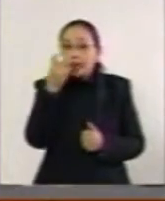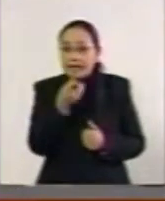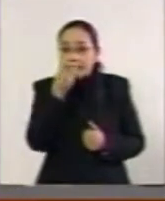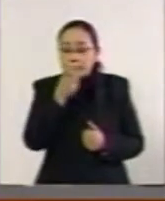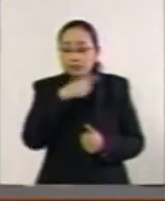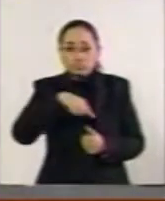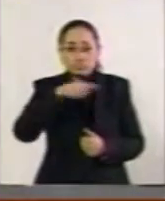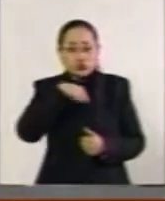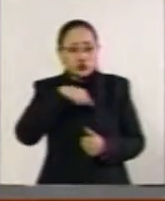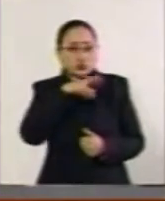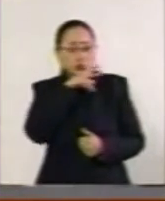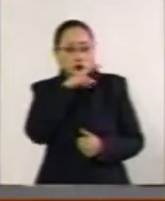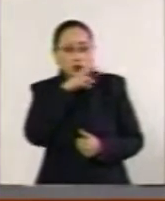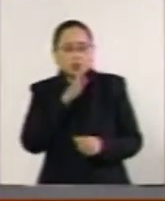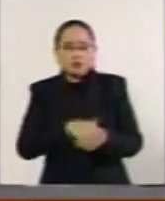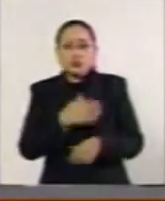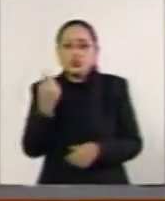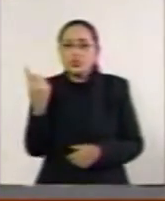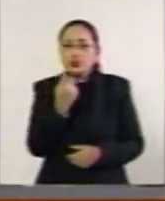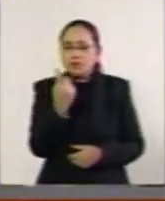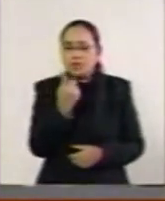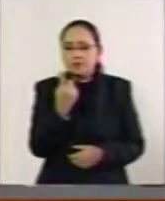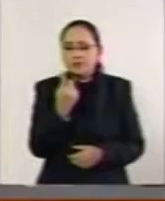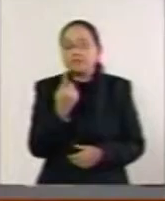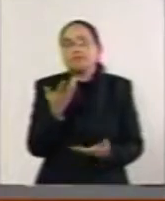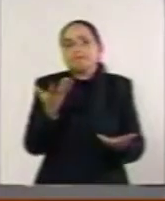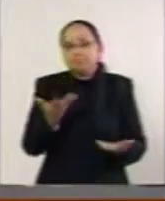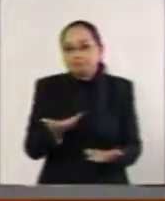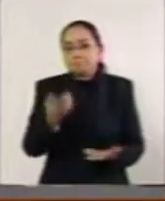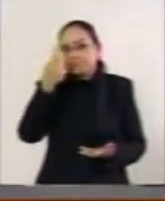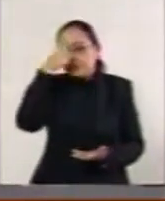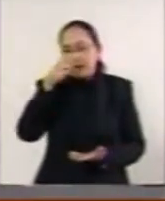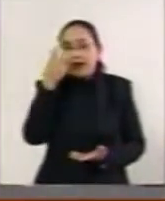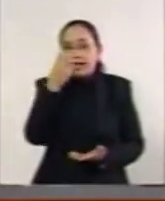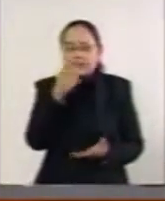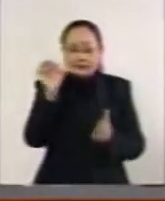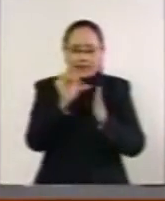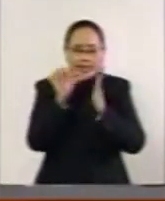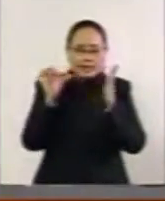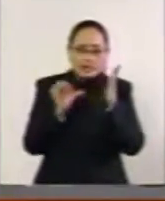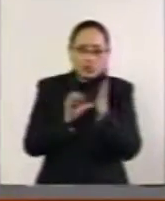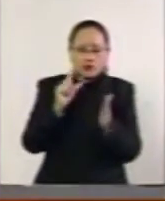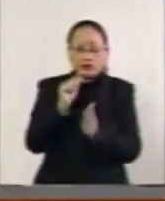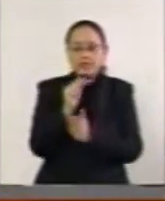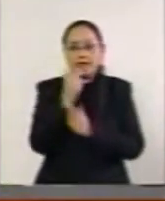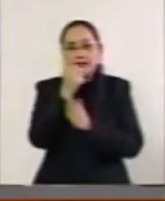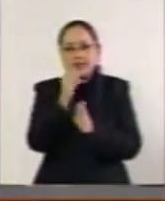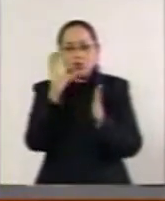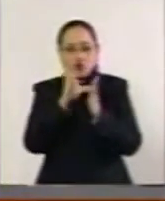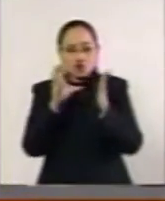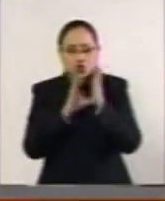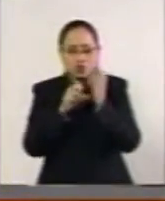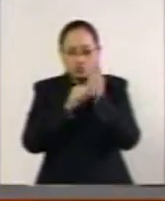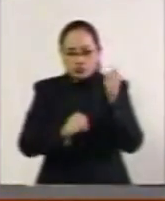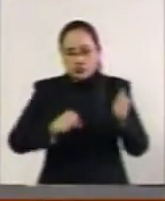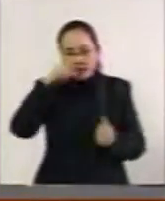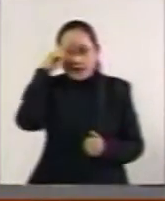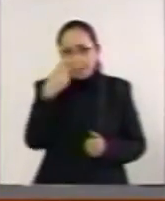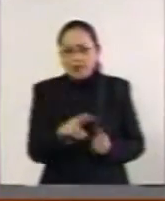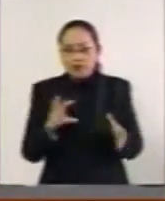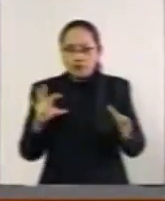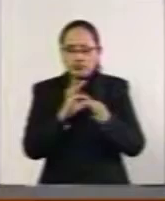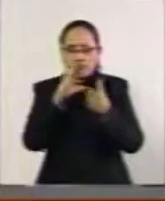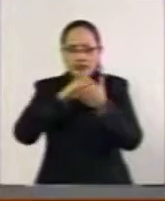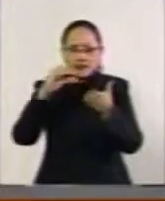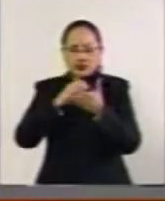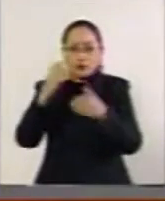preocupación nuestra lograr que en términos del artículo 76 de la Constitución, en su fracción